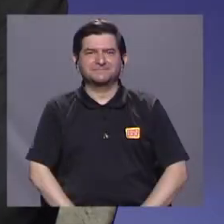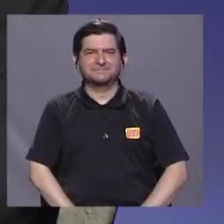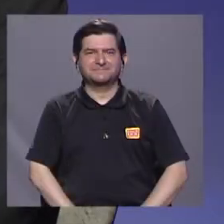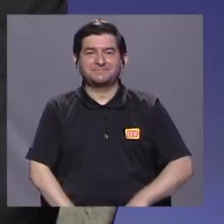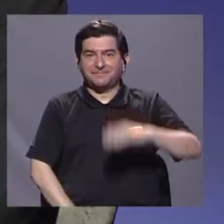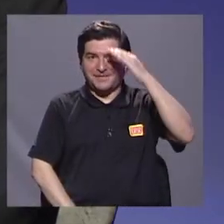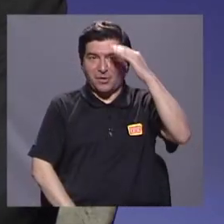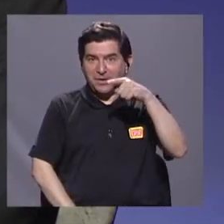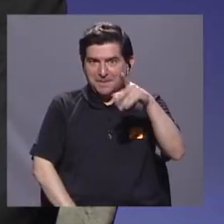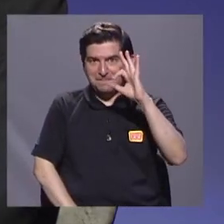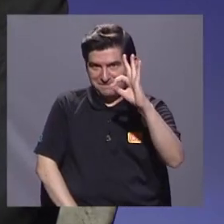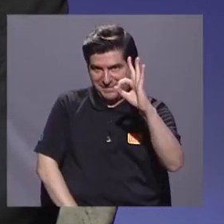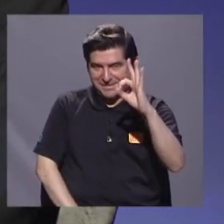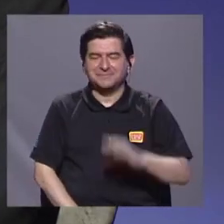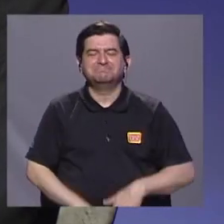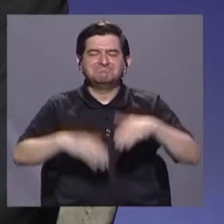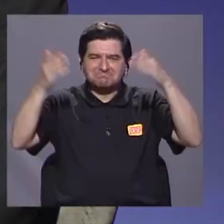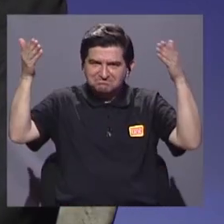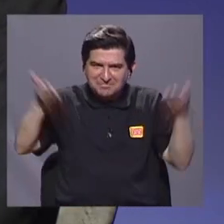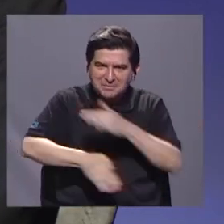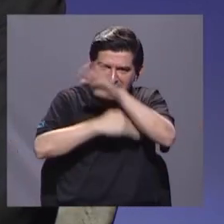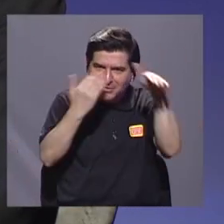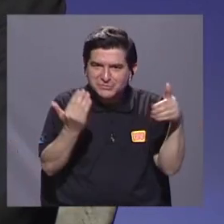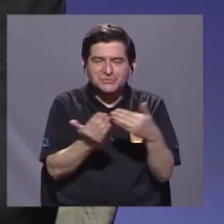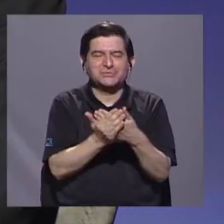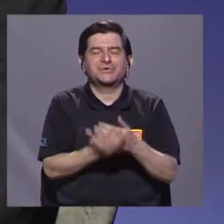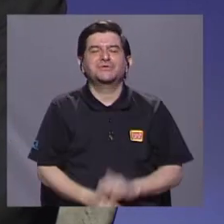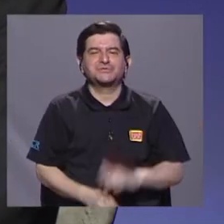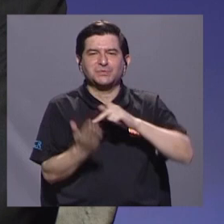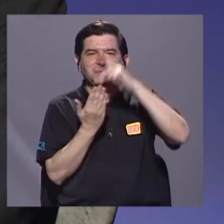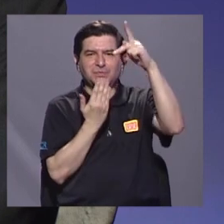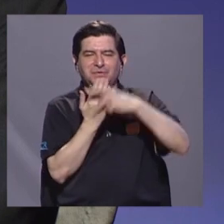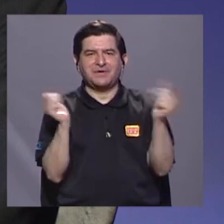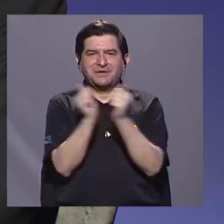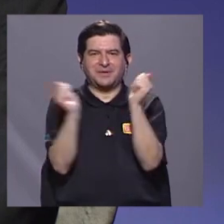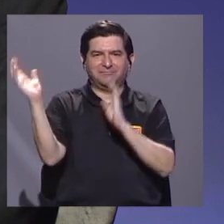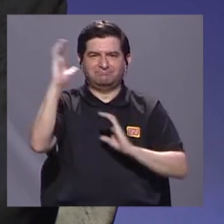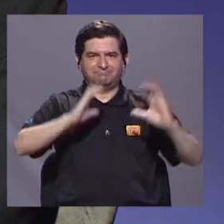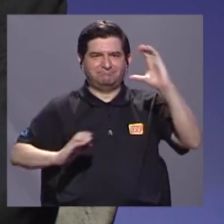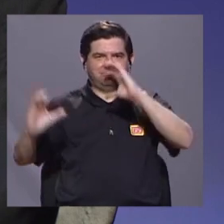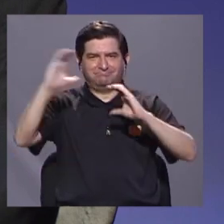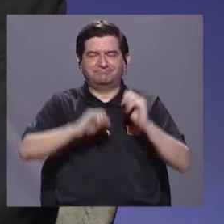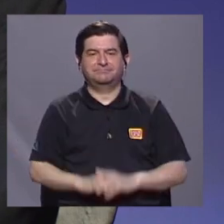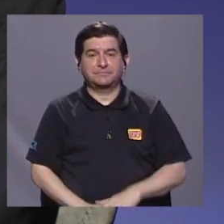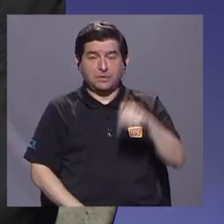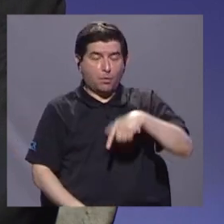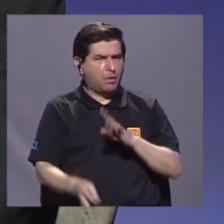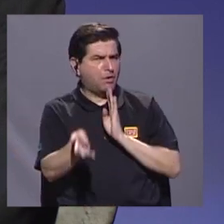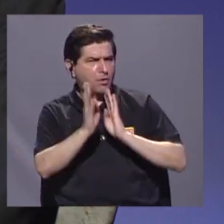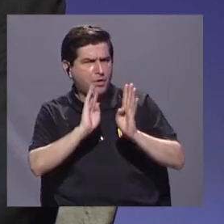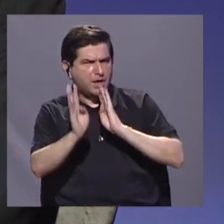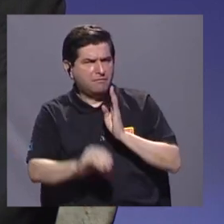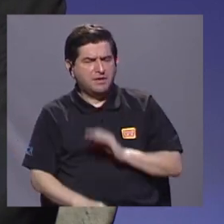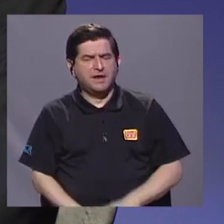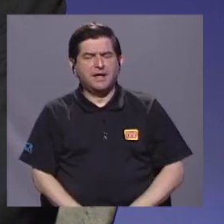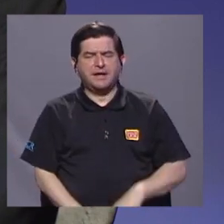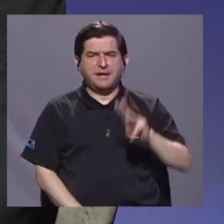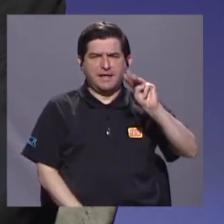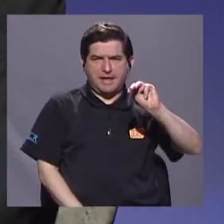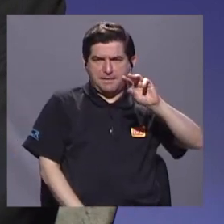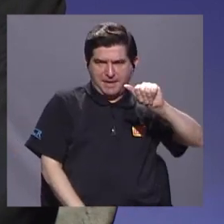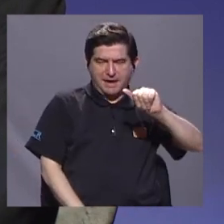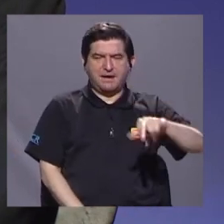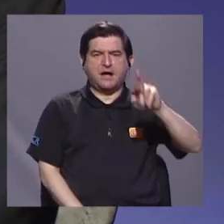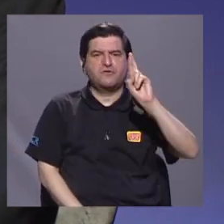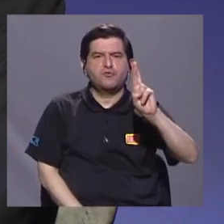¿Qué tal? ¿Cómo están? están? Bienvenidos y bienvenidas a Conciencia. Vamos a conversar hoy con el máster